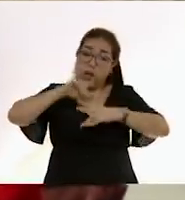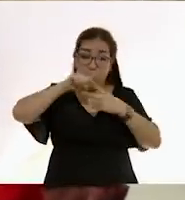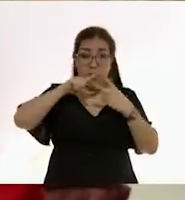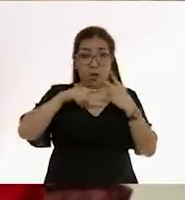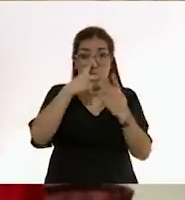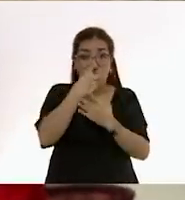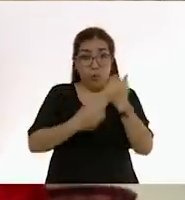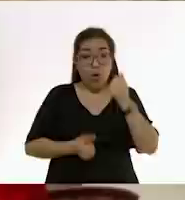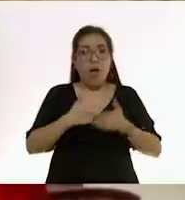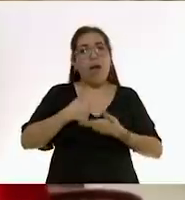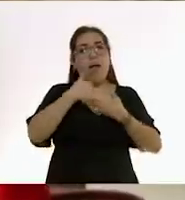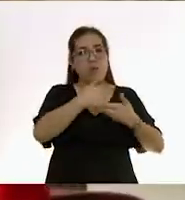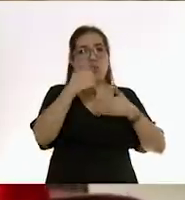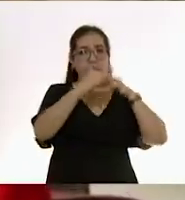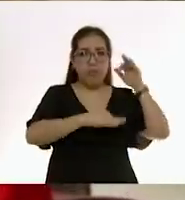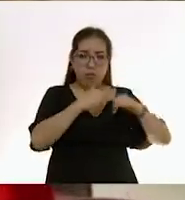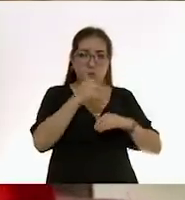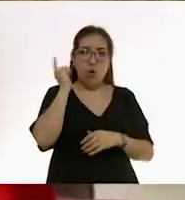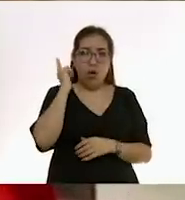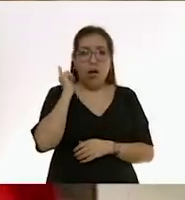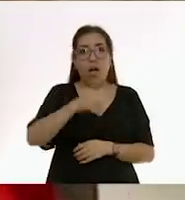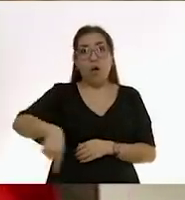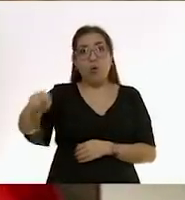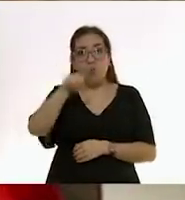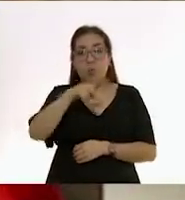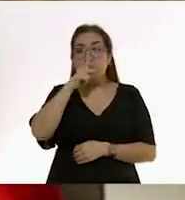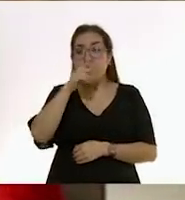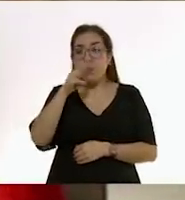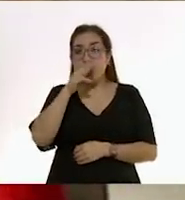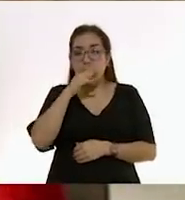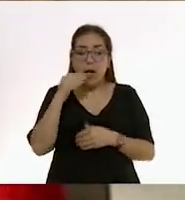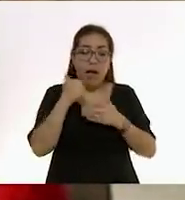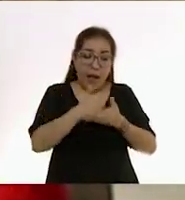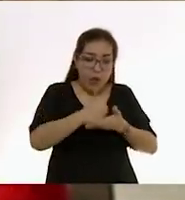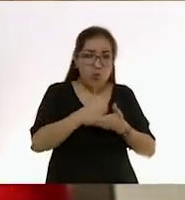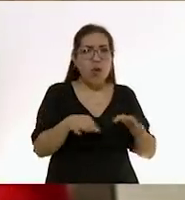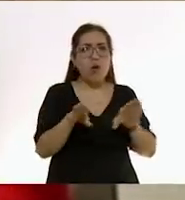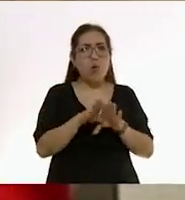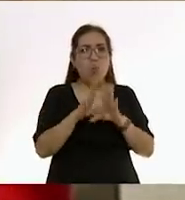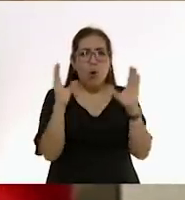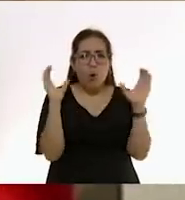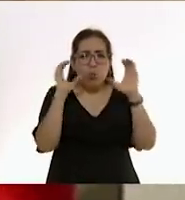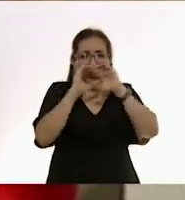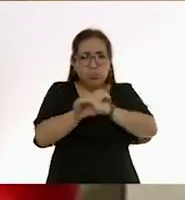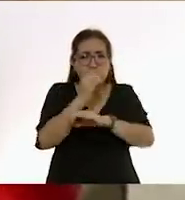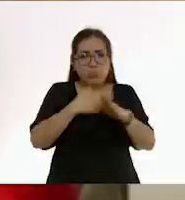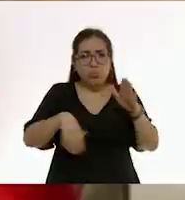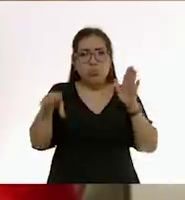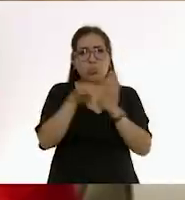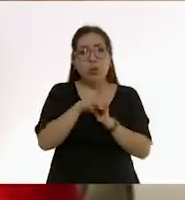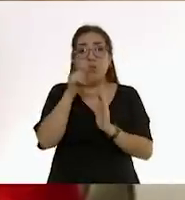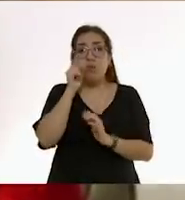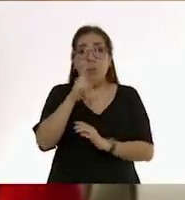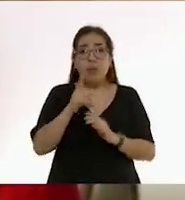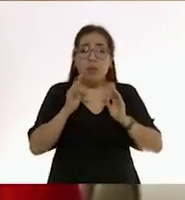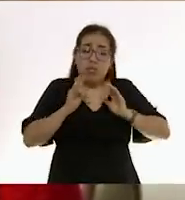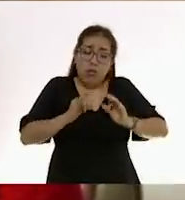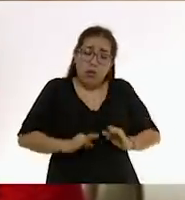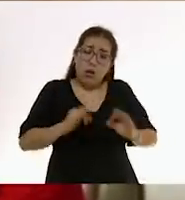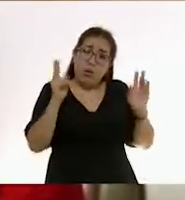Si nosotros ayudamos a que las condiciones del bebé a la hora de dormir incluyan obscuridad y situaciones que lo relajen, el